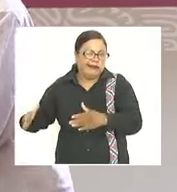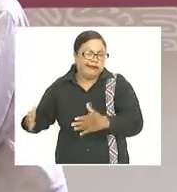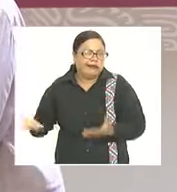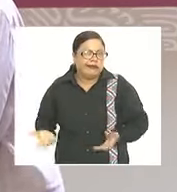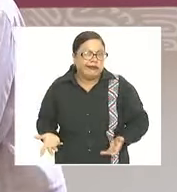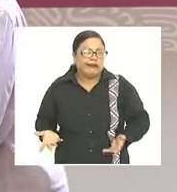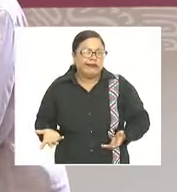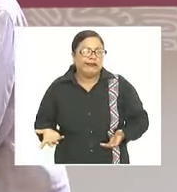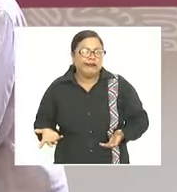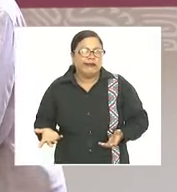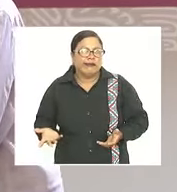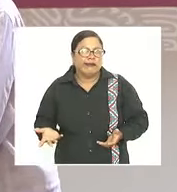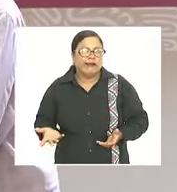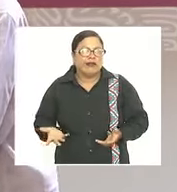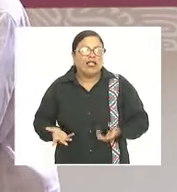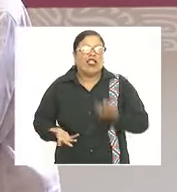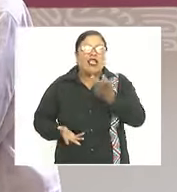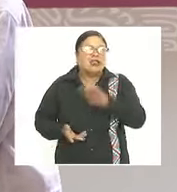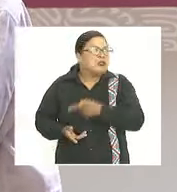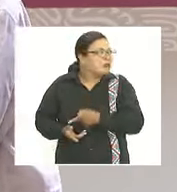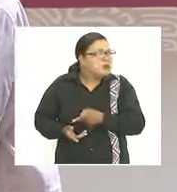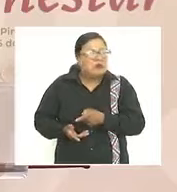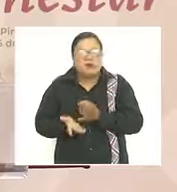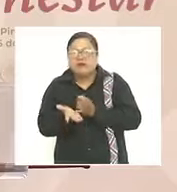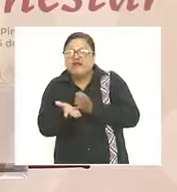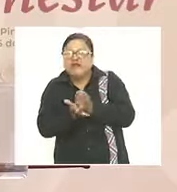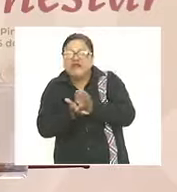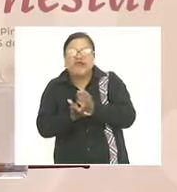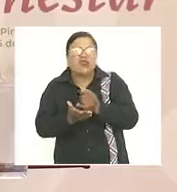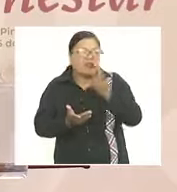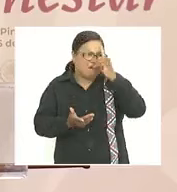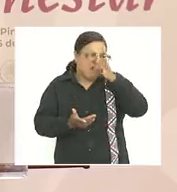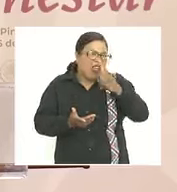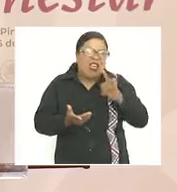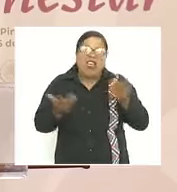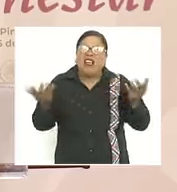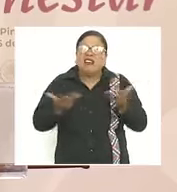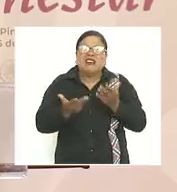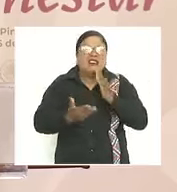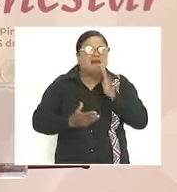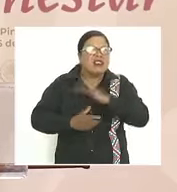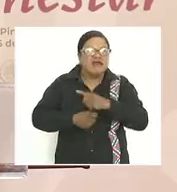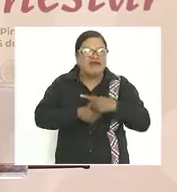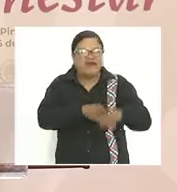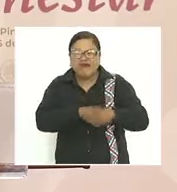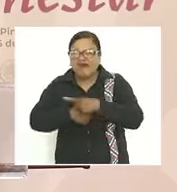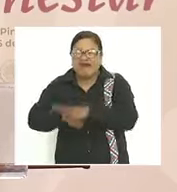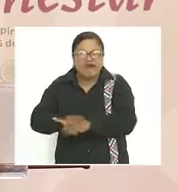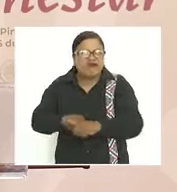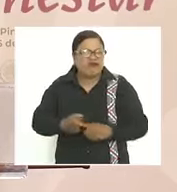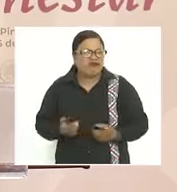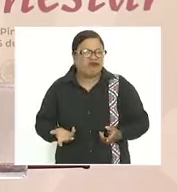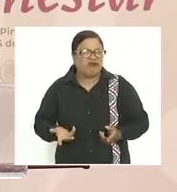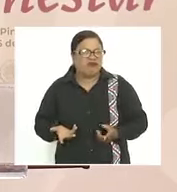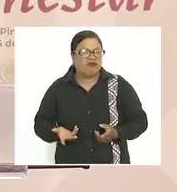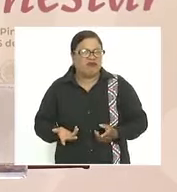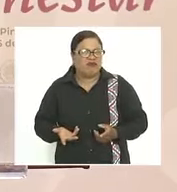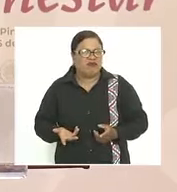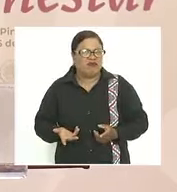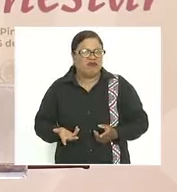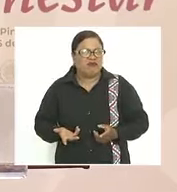los empujaron a tomar el camino de las conductas antisociales se los